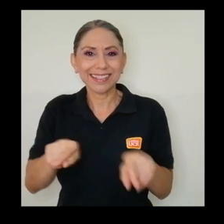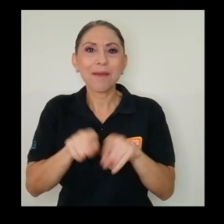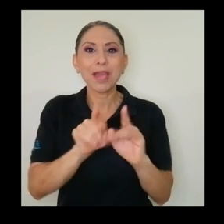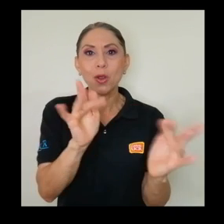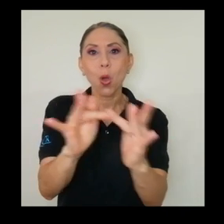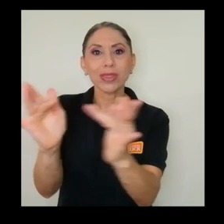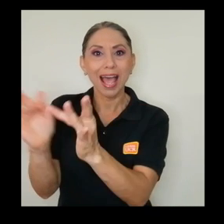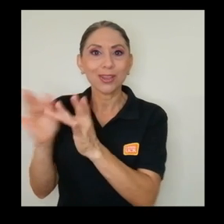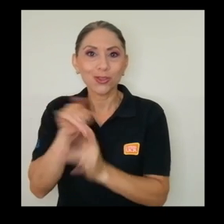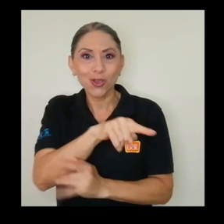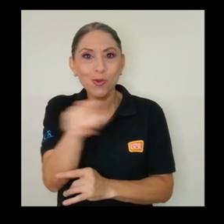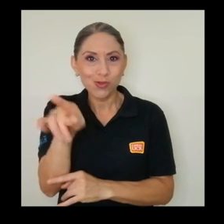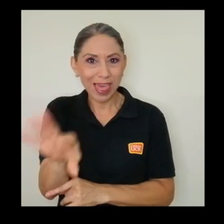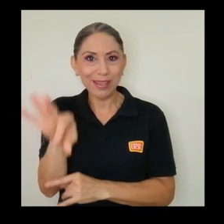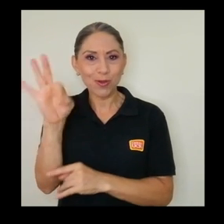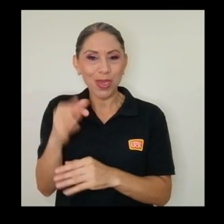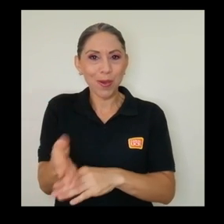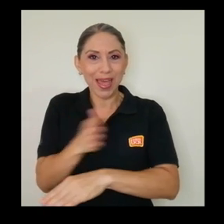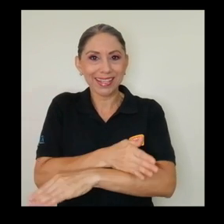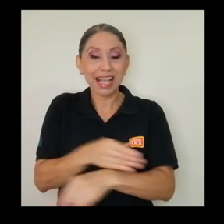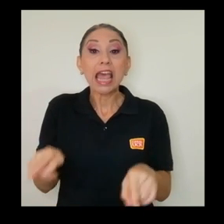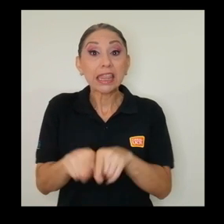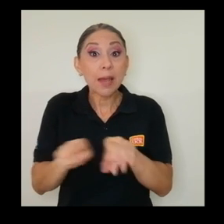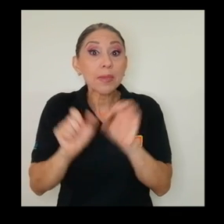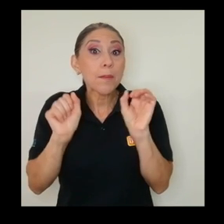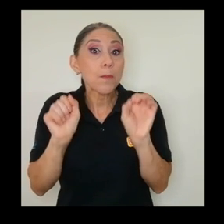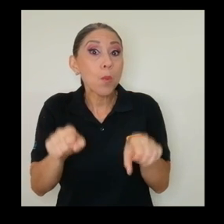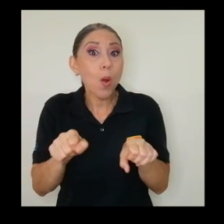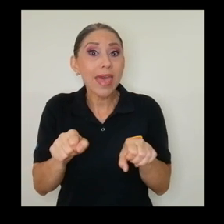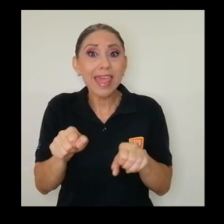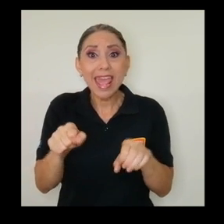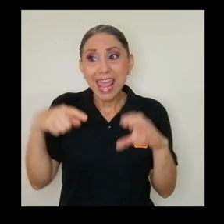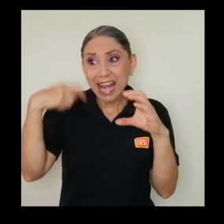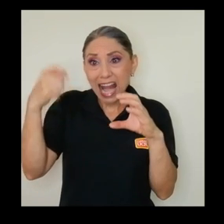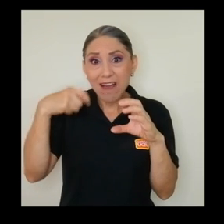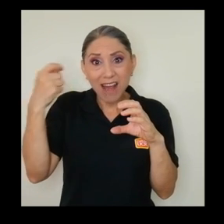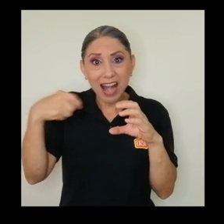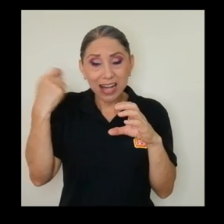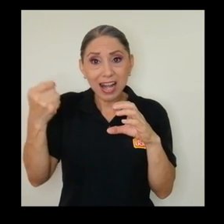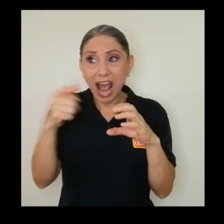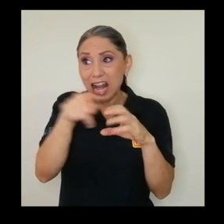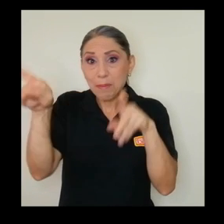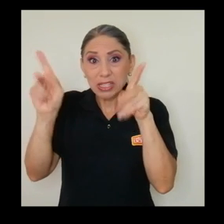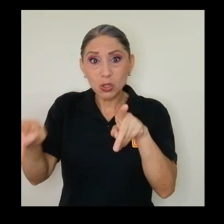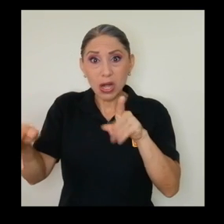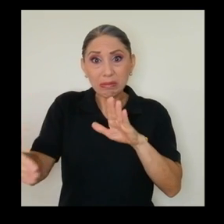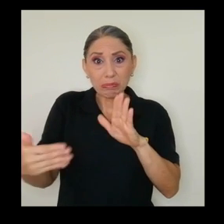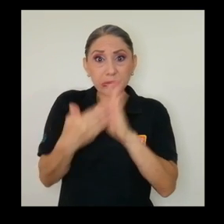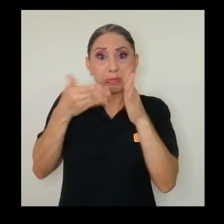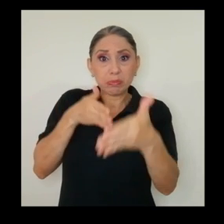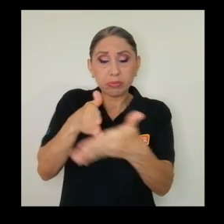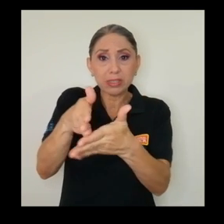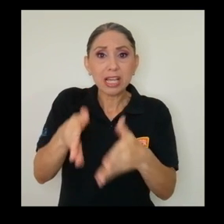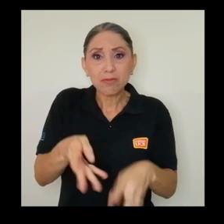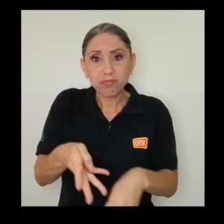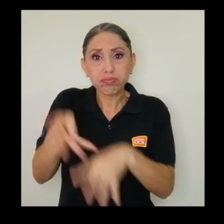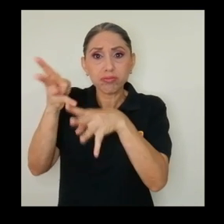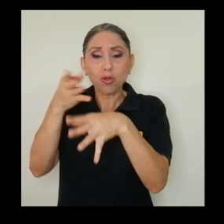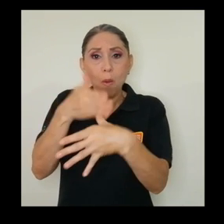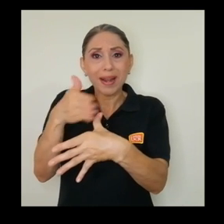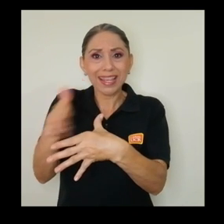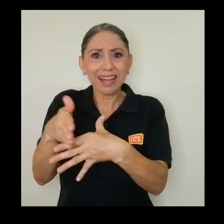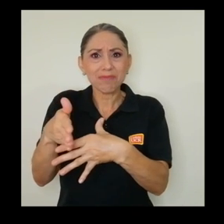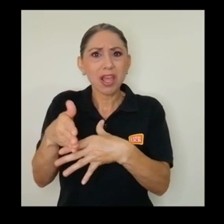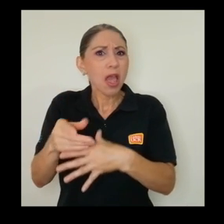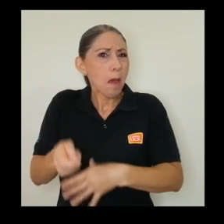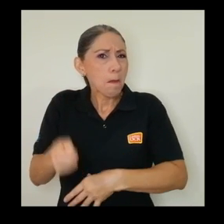seleccionados. También ofrece la opción de grabar a un eventual agresor y compartir el archivo. La herramienta fue ideada en cuestión de